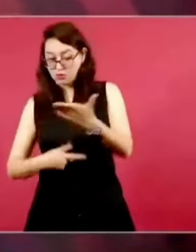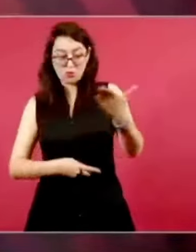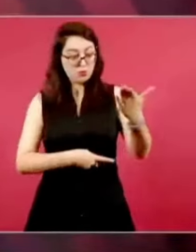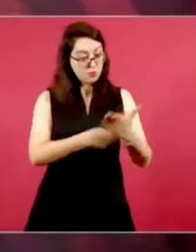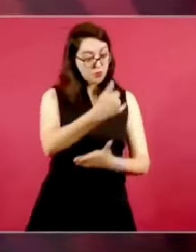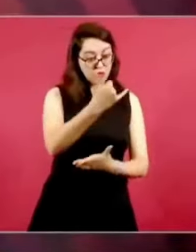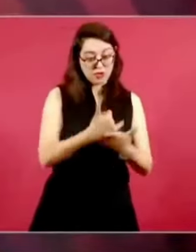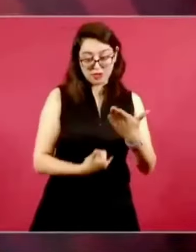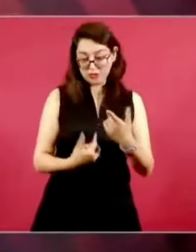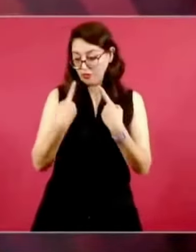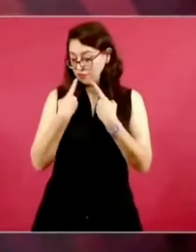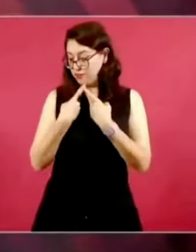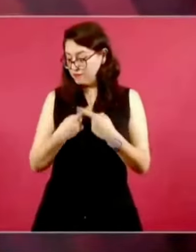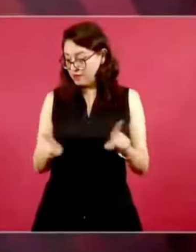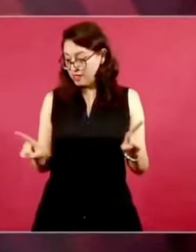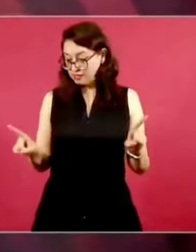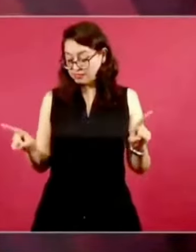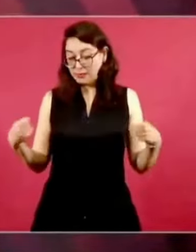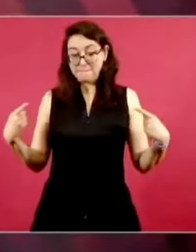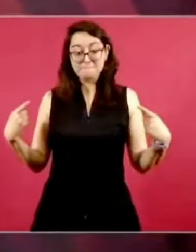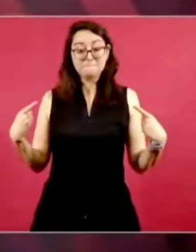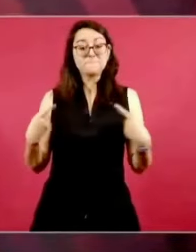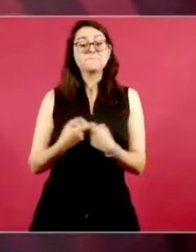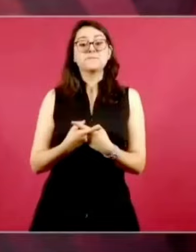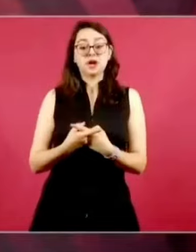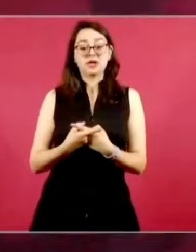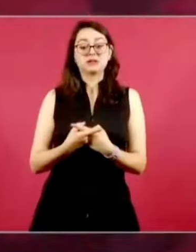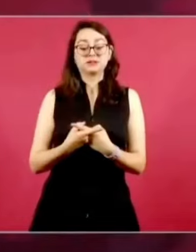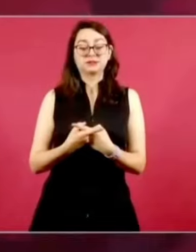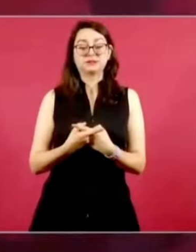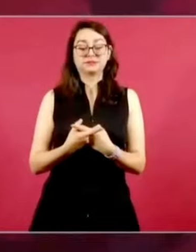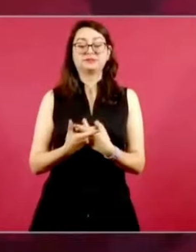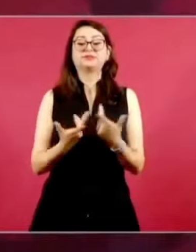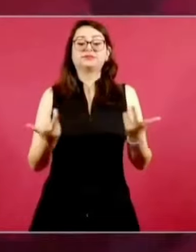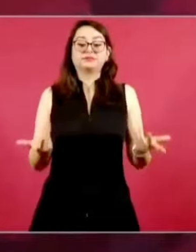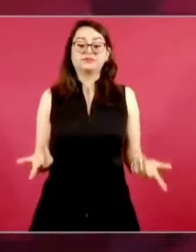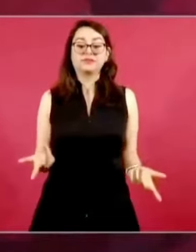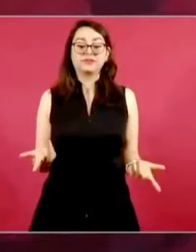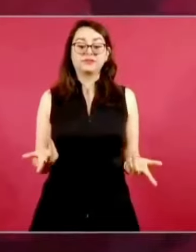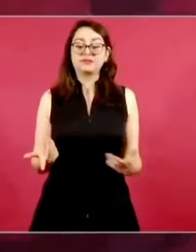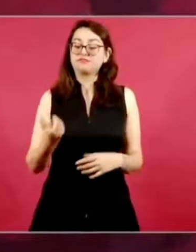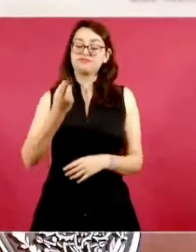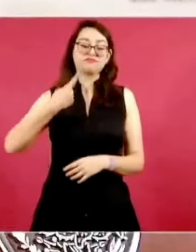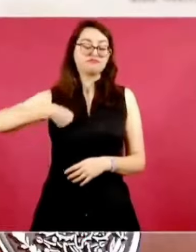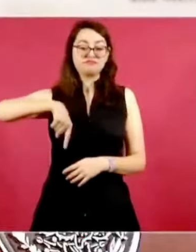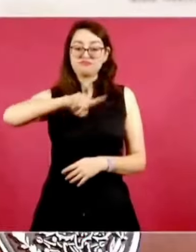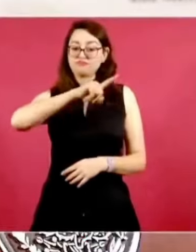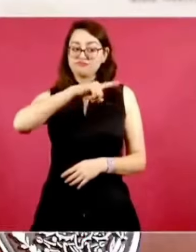y nosotros pues no llegamos